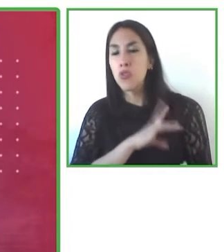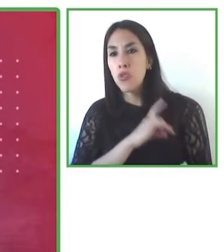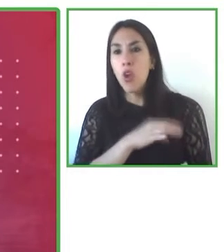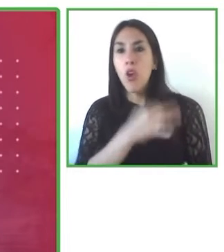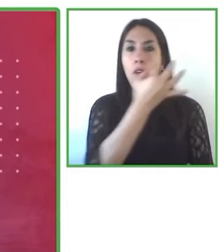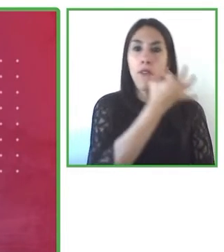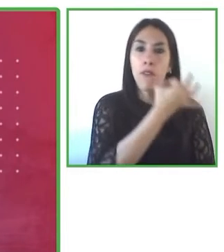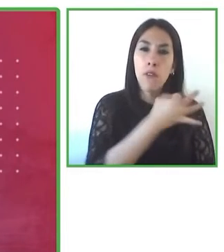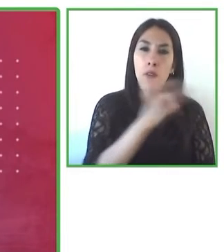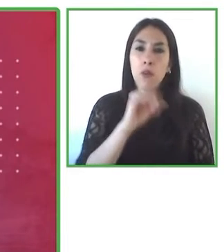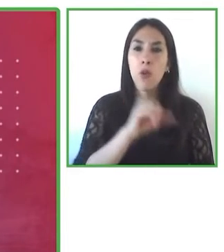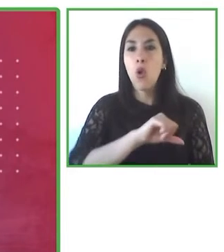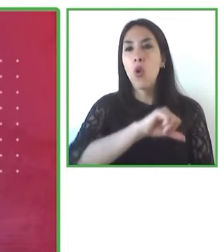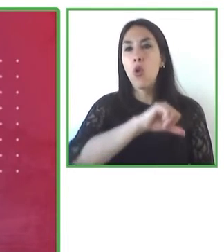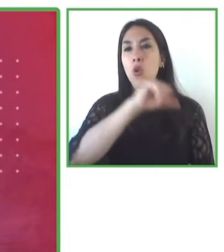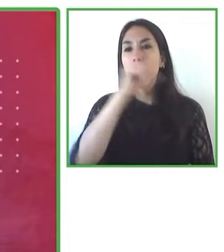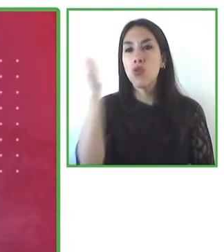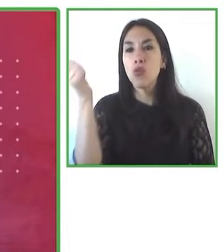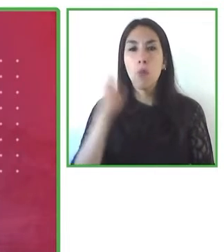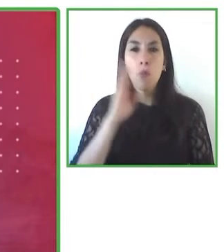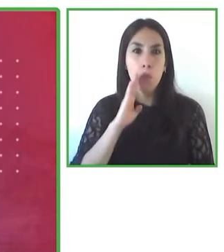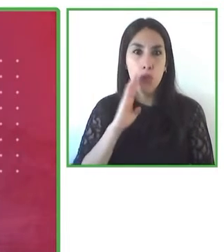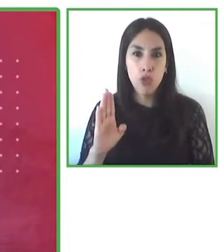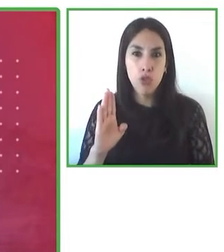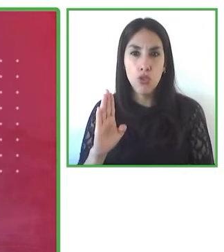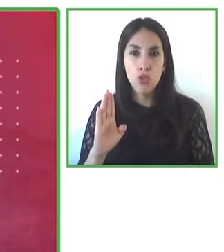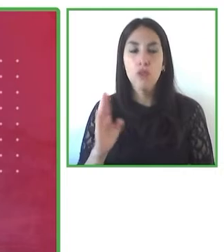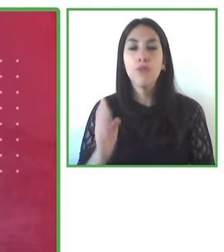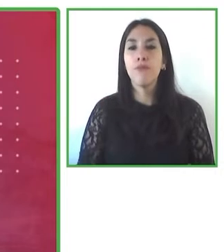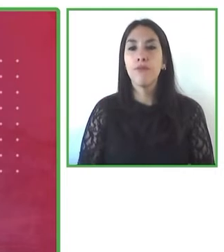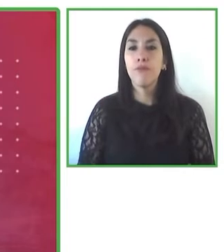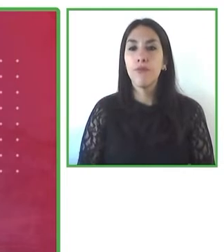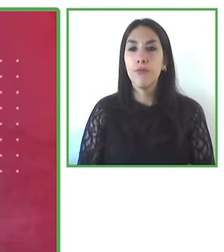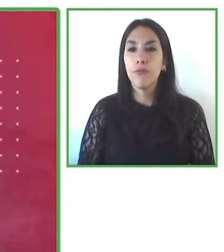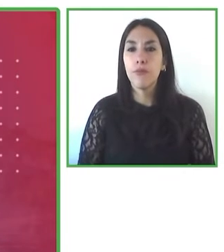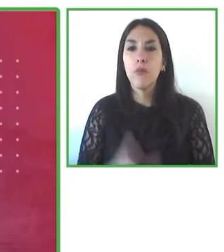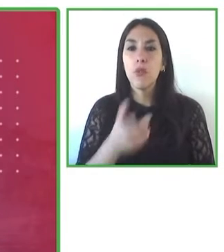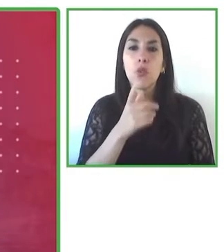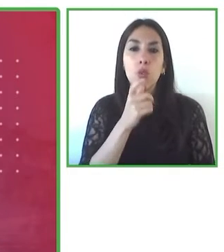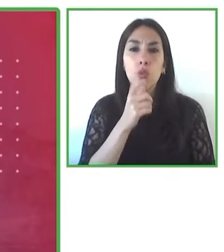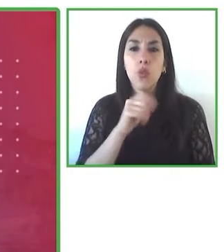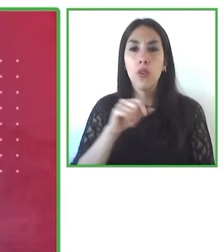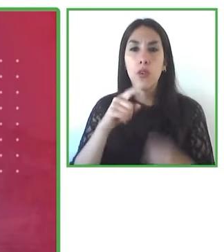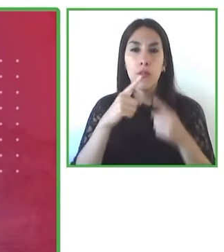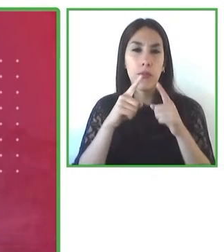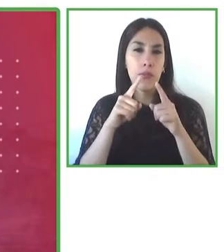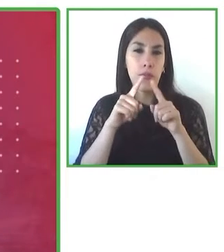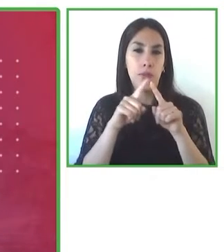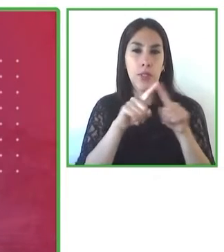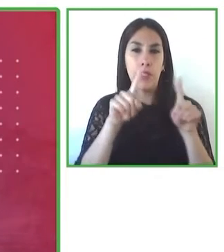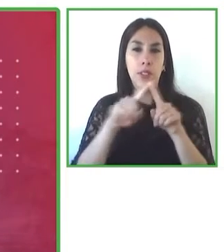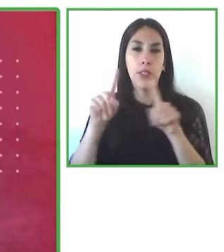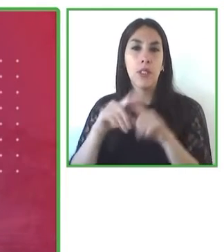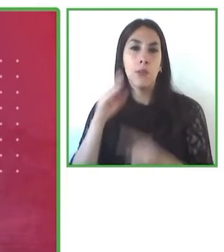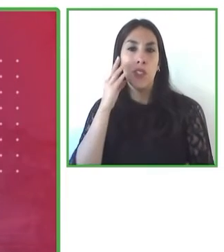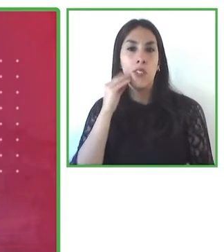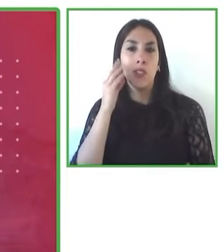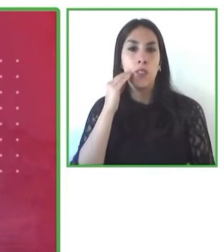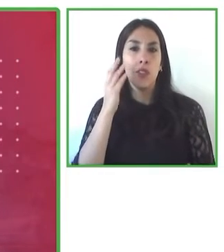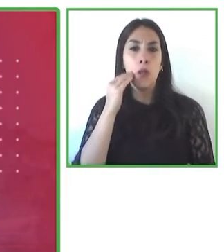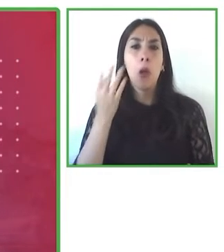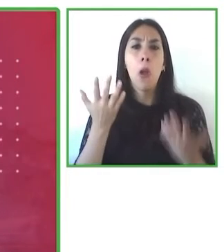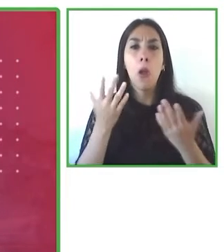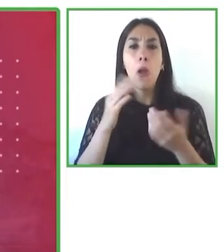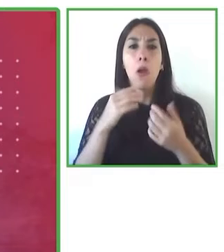compartiremos distintas experiencias para ver cómo la tecnología digital es una